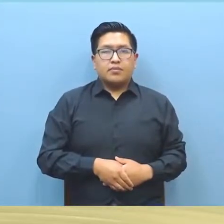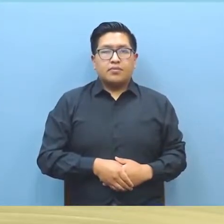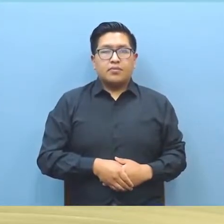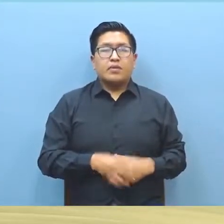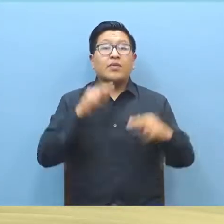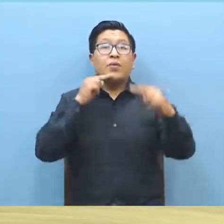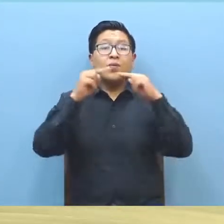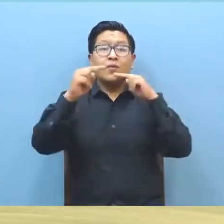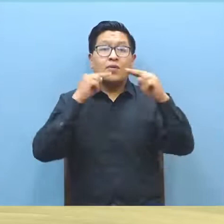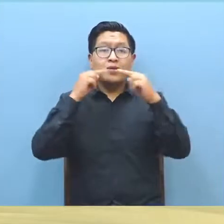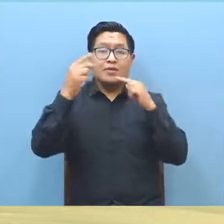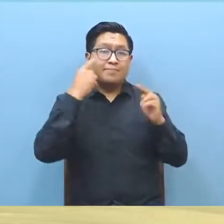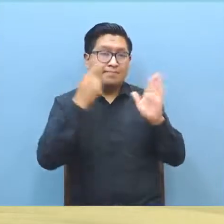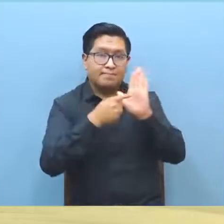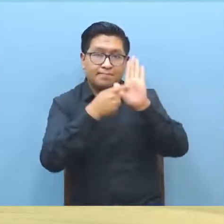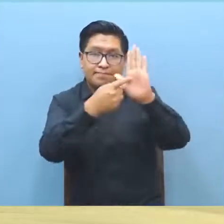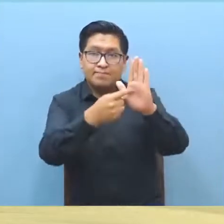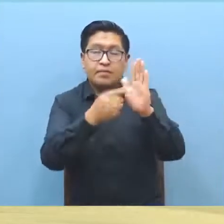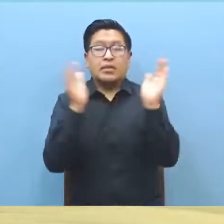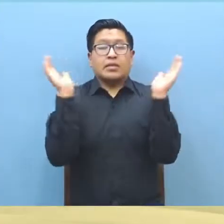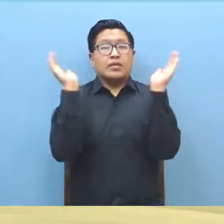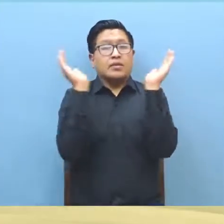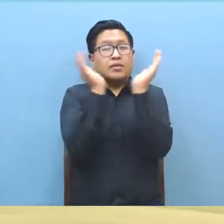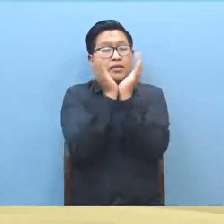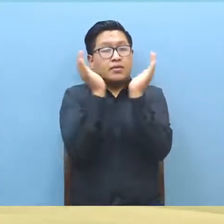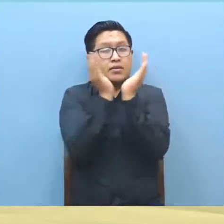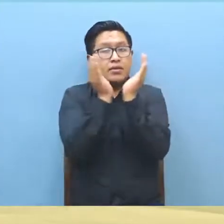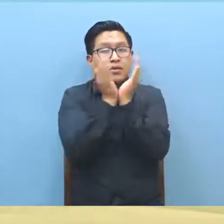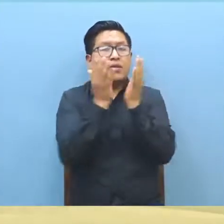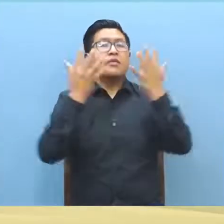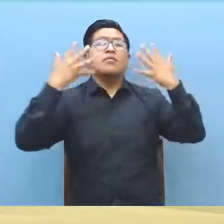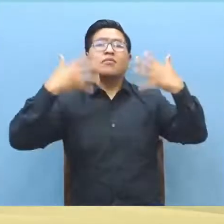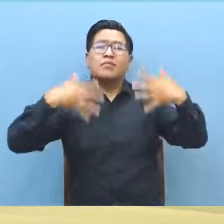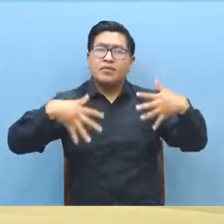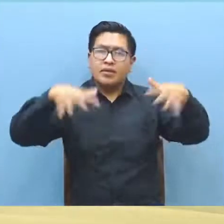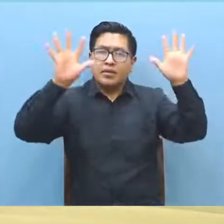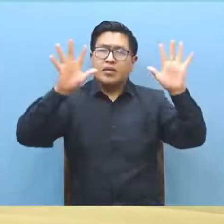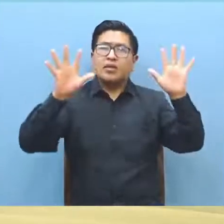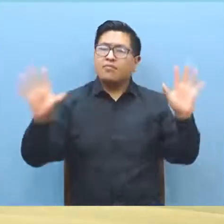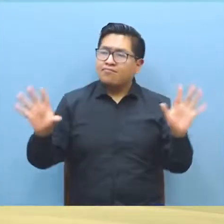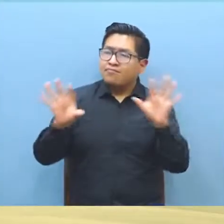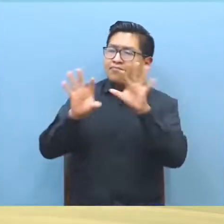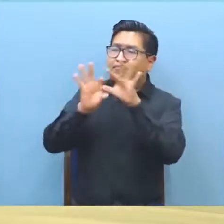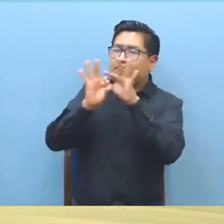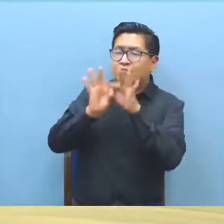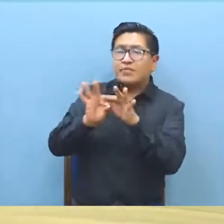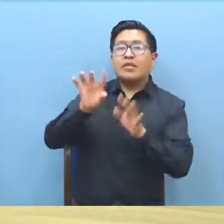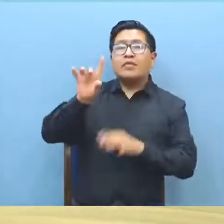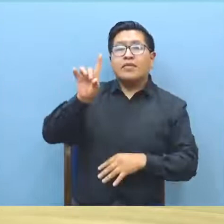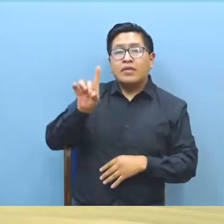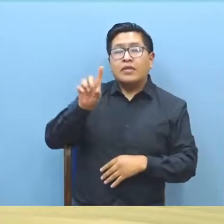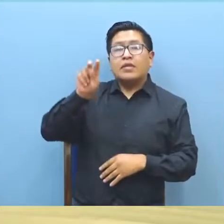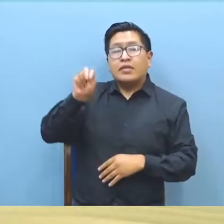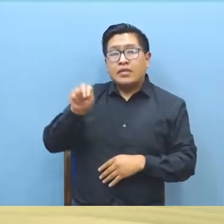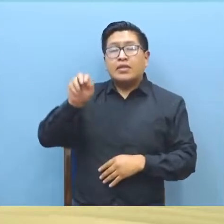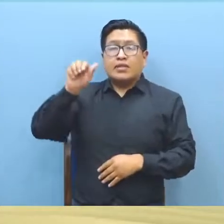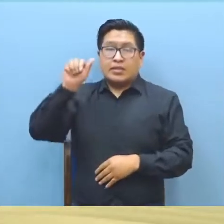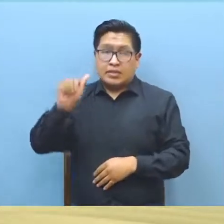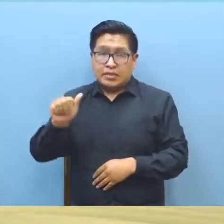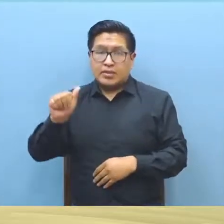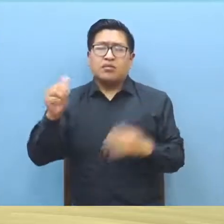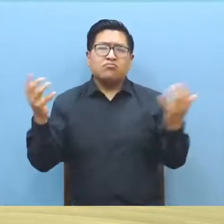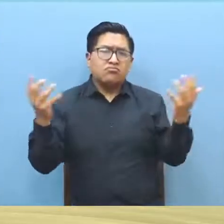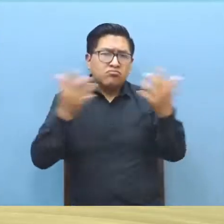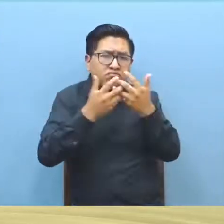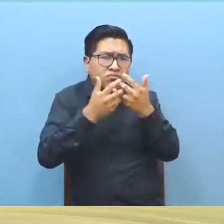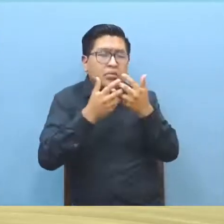Continuamos con el desarrollo de las noticias. La Defensoría del Pueblo posibilitó, junto con la Defensoría de la Niñez y Adolescencia, la interrupción legal del embarazo